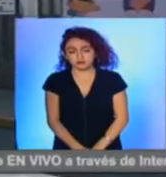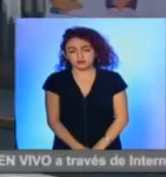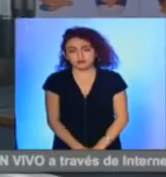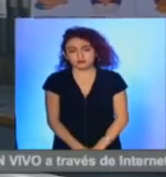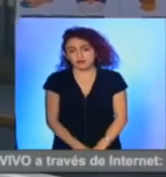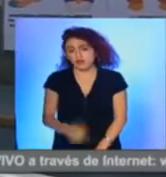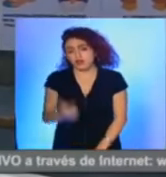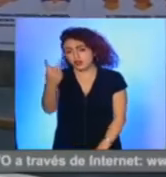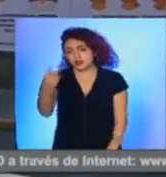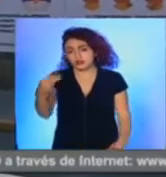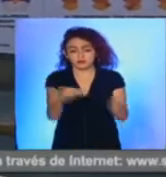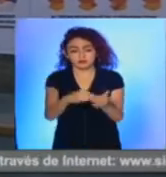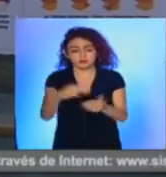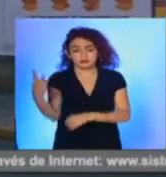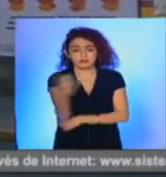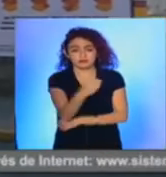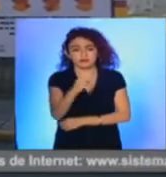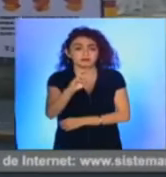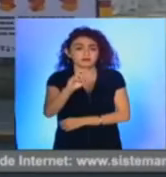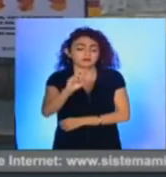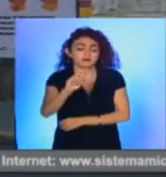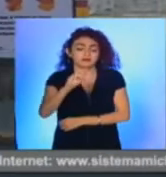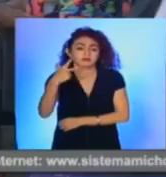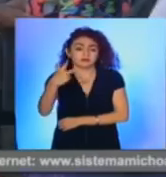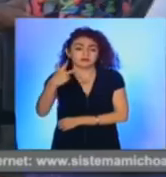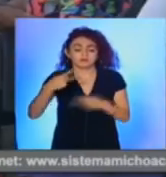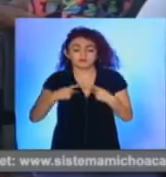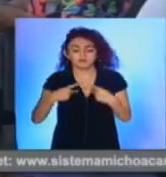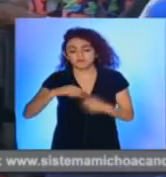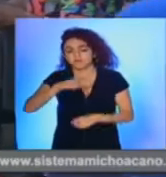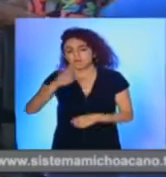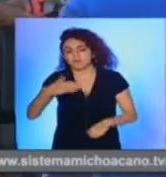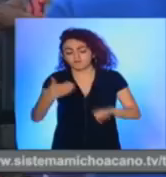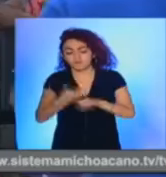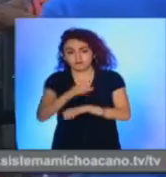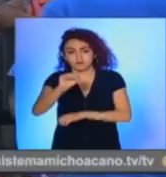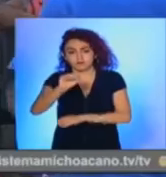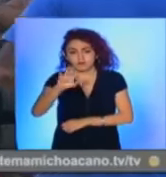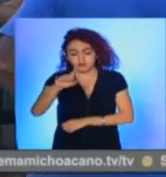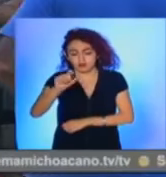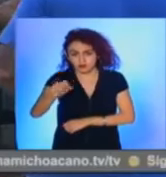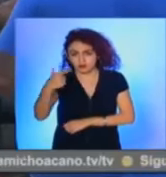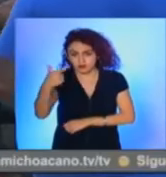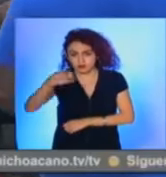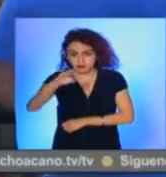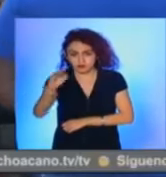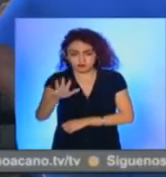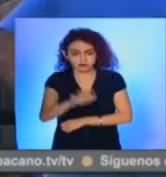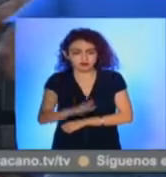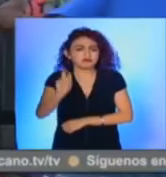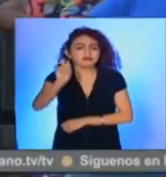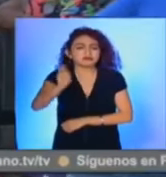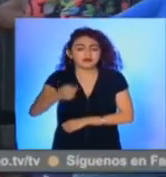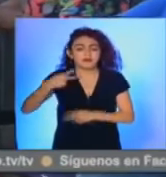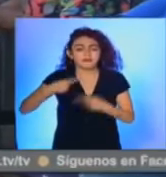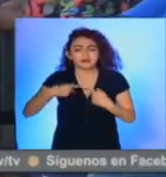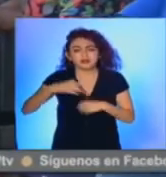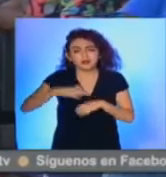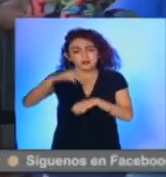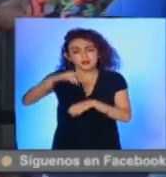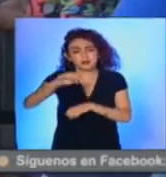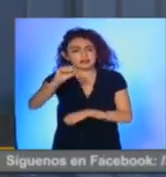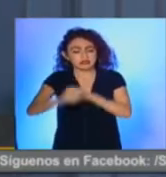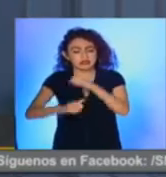De las 2.338 defunciones registradas por COVID-19 en la entidad, el 64.7% corresponden a adultos mayores de